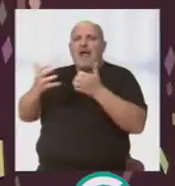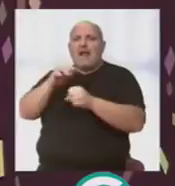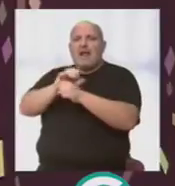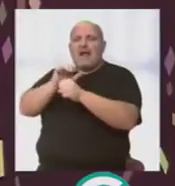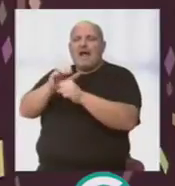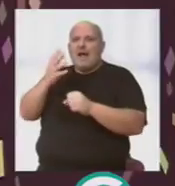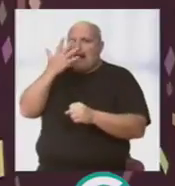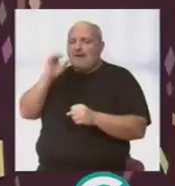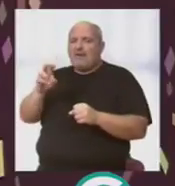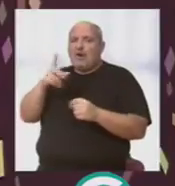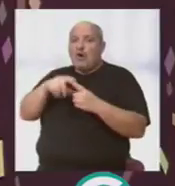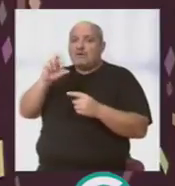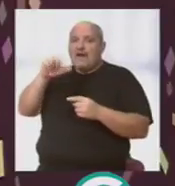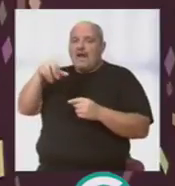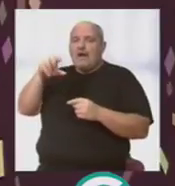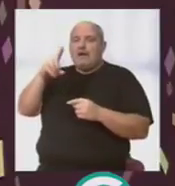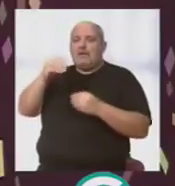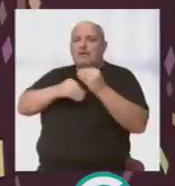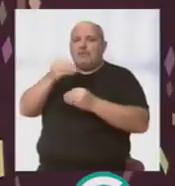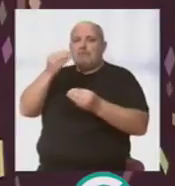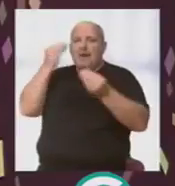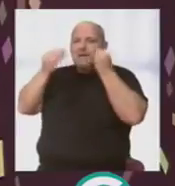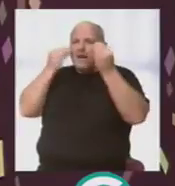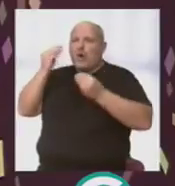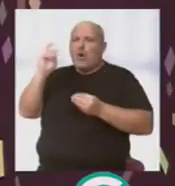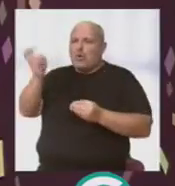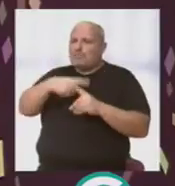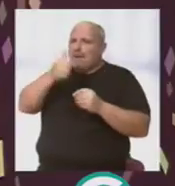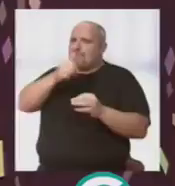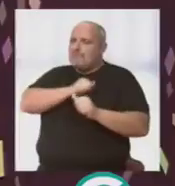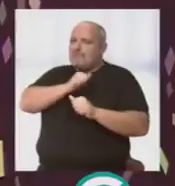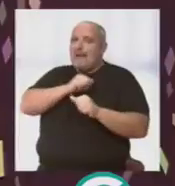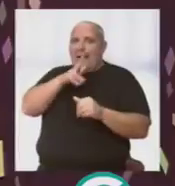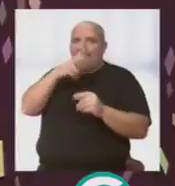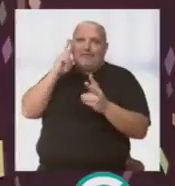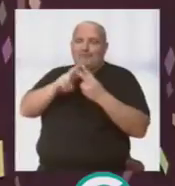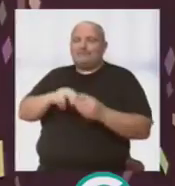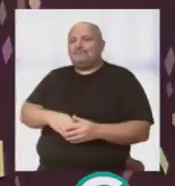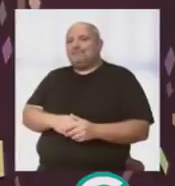del carnaval con Sara Romero y su maquillaje, entre otras cositas que le tenemos preparado. Hasta ahora.